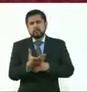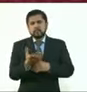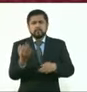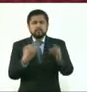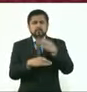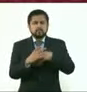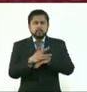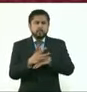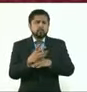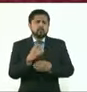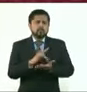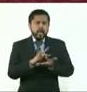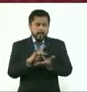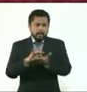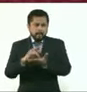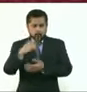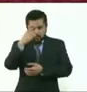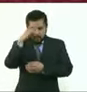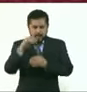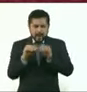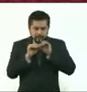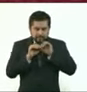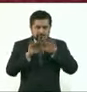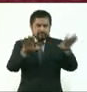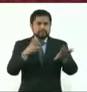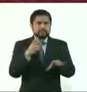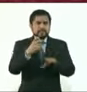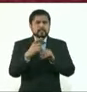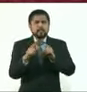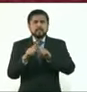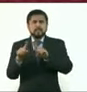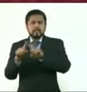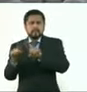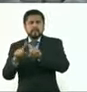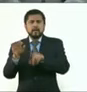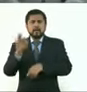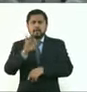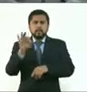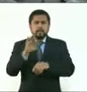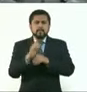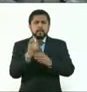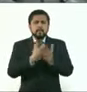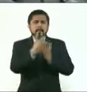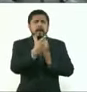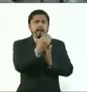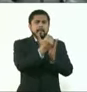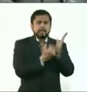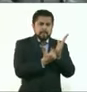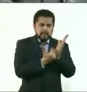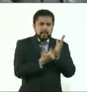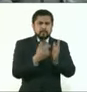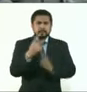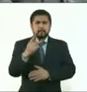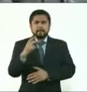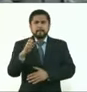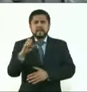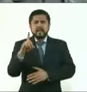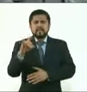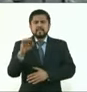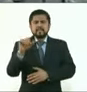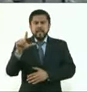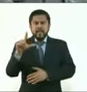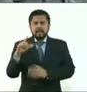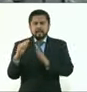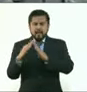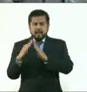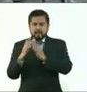descuentos que tenemos ahorita disponibles en términos de predial. Decirles que este descuento de